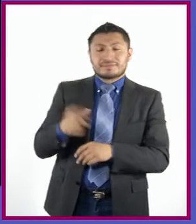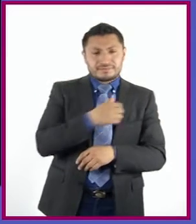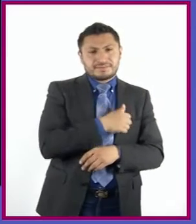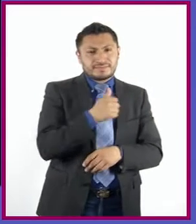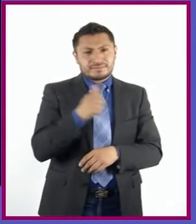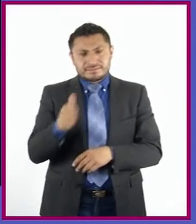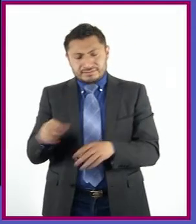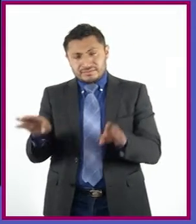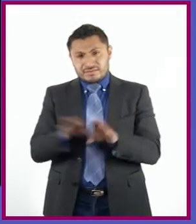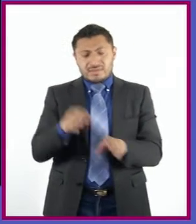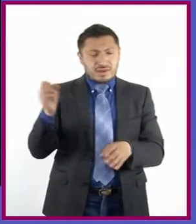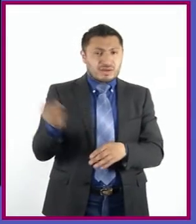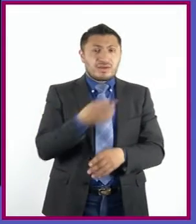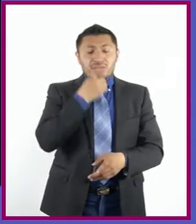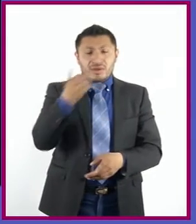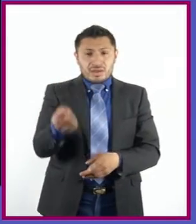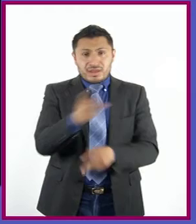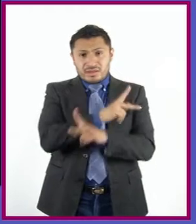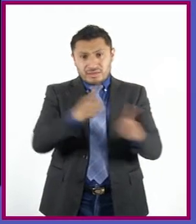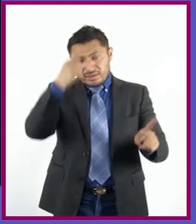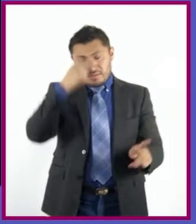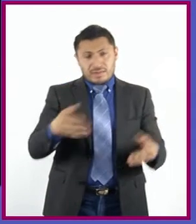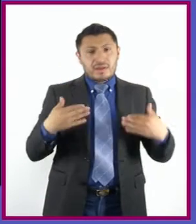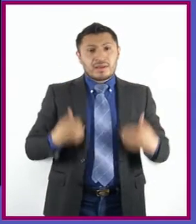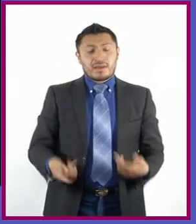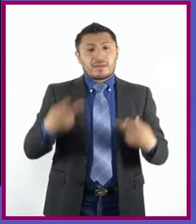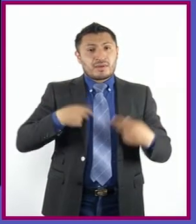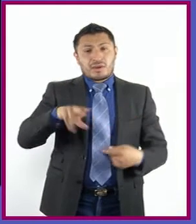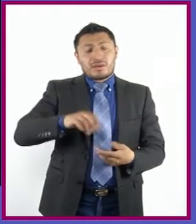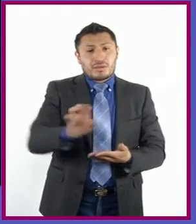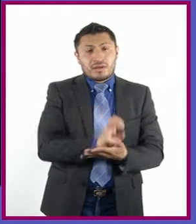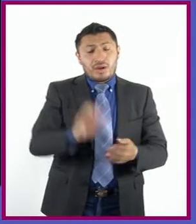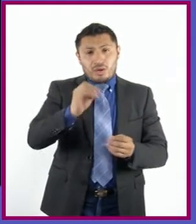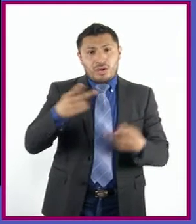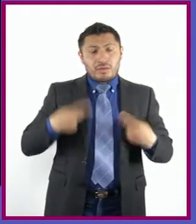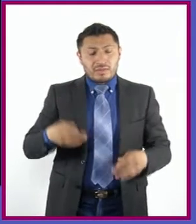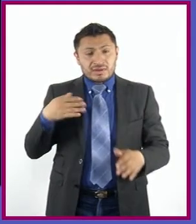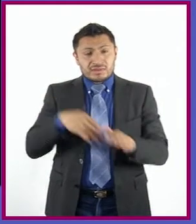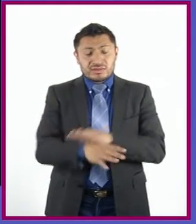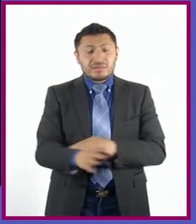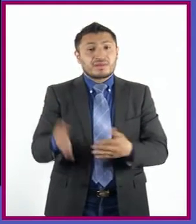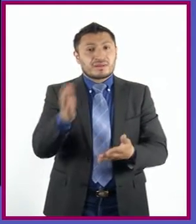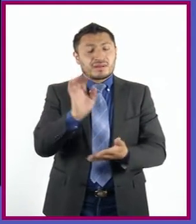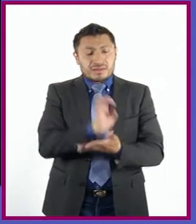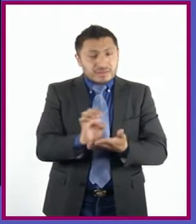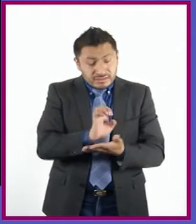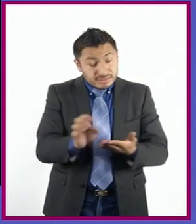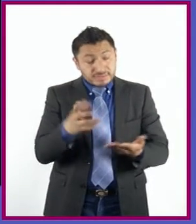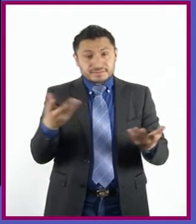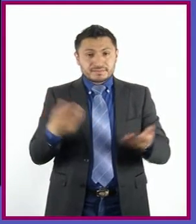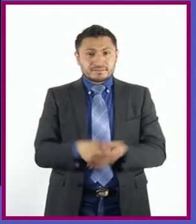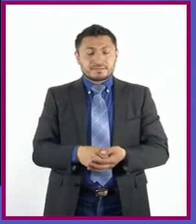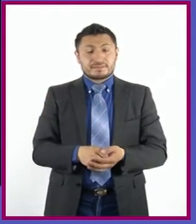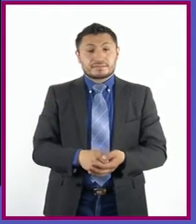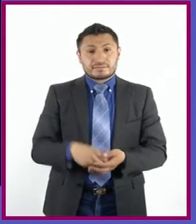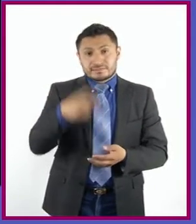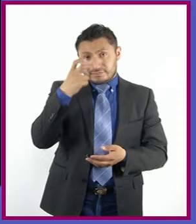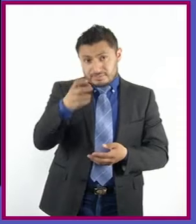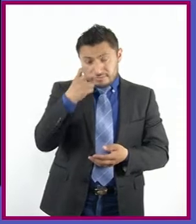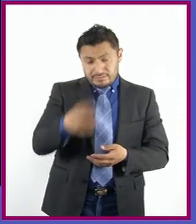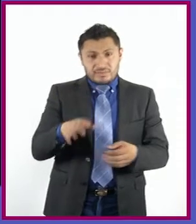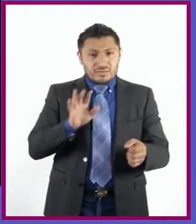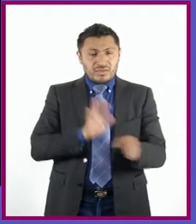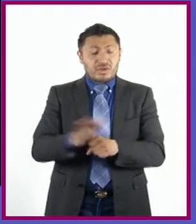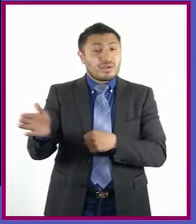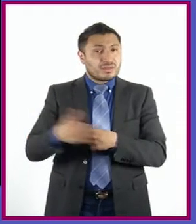convenciones al público para que entiendan que una persona no está en escena o que una persona va entrando a escena. Y pues de ahí lo que